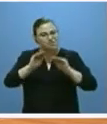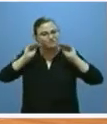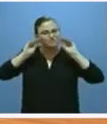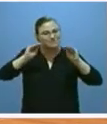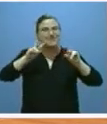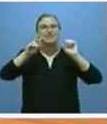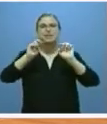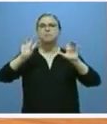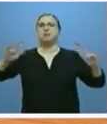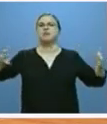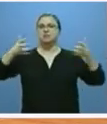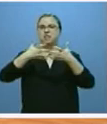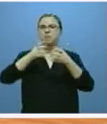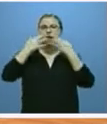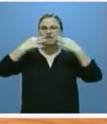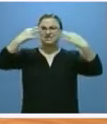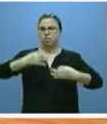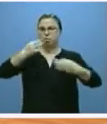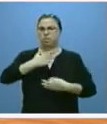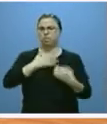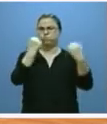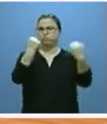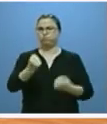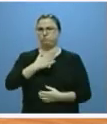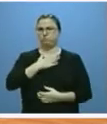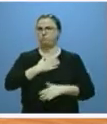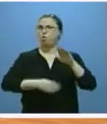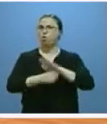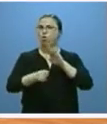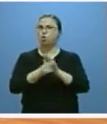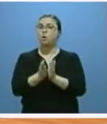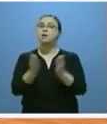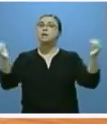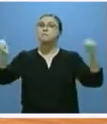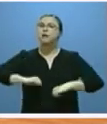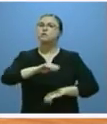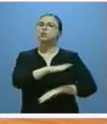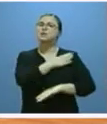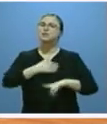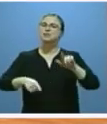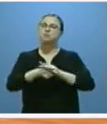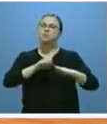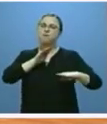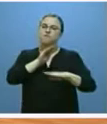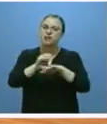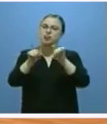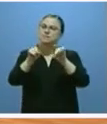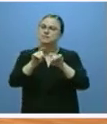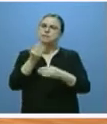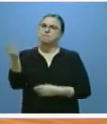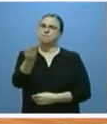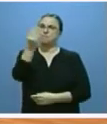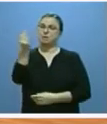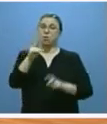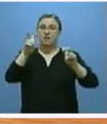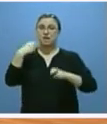ciberseguridad. El pacto de reindustrialización recoge también la necesidad de seguir mejorando la financiación empresarial. A